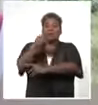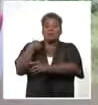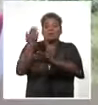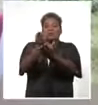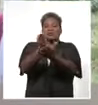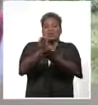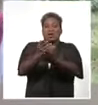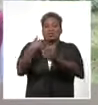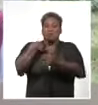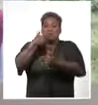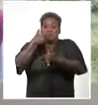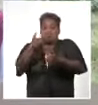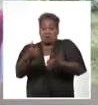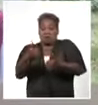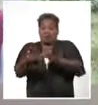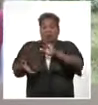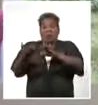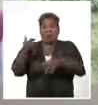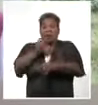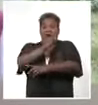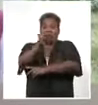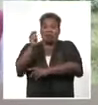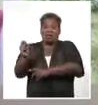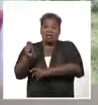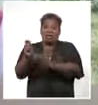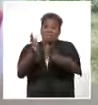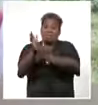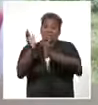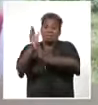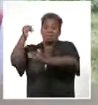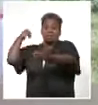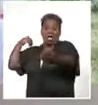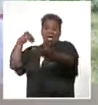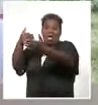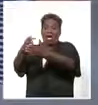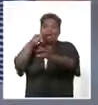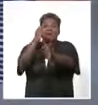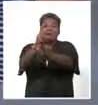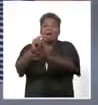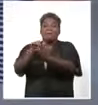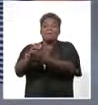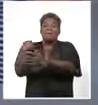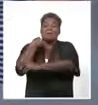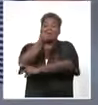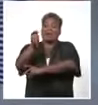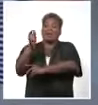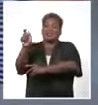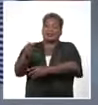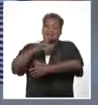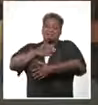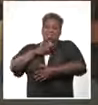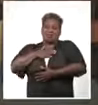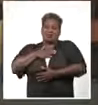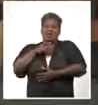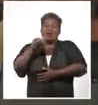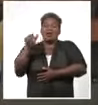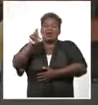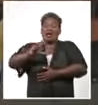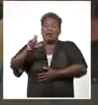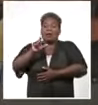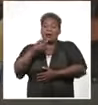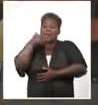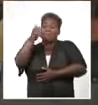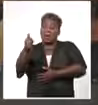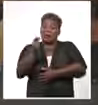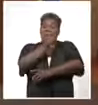porque para recuperar las clases que no hemos dado hace mucho, para ver a mis amigos y para ver a la maestra. En Camagüey la cobertura docente ha mejorado de manera